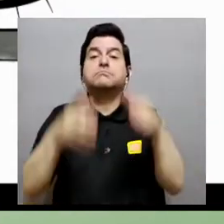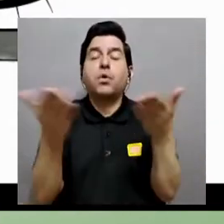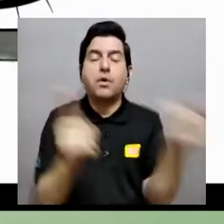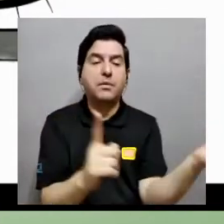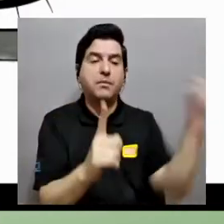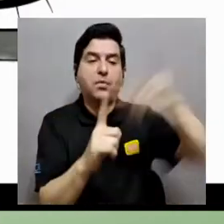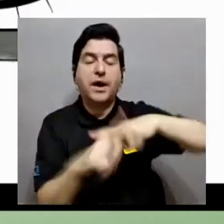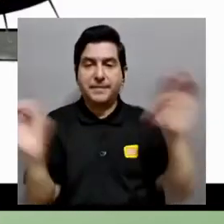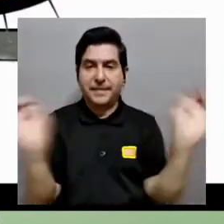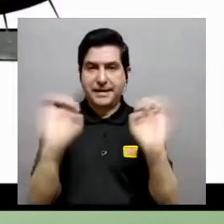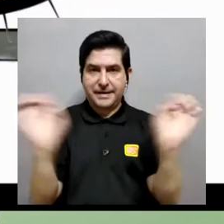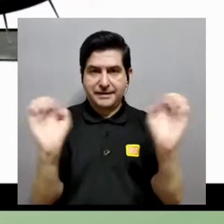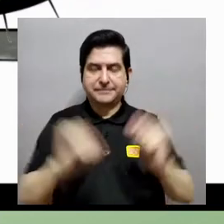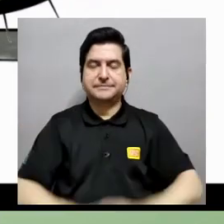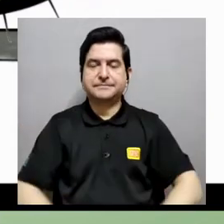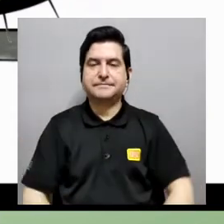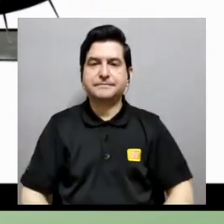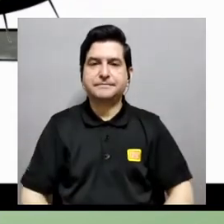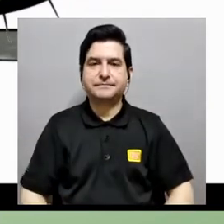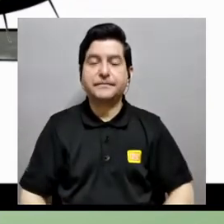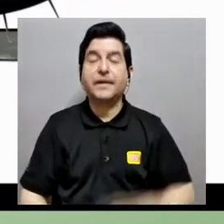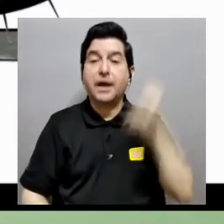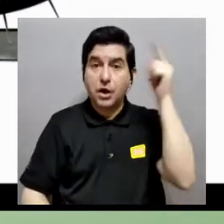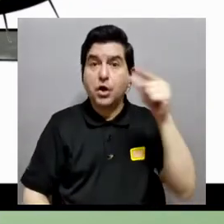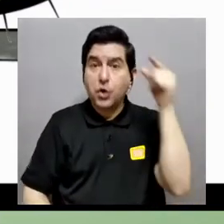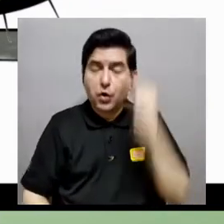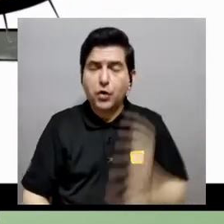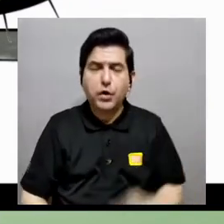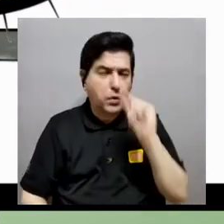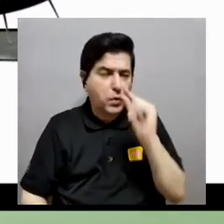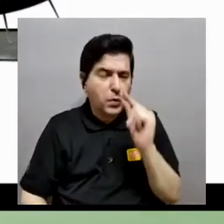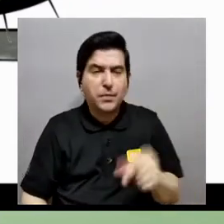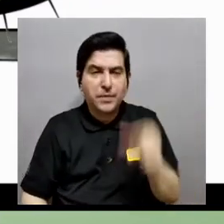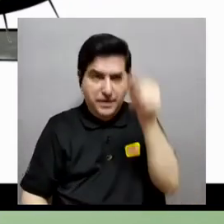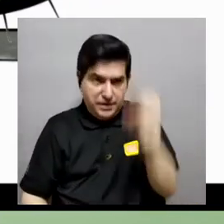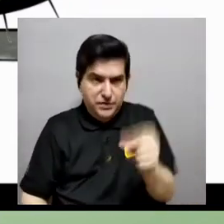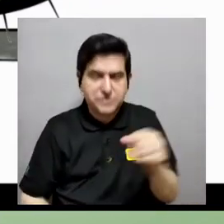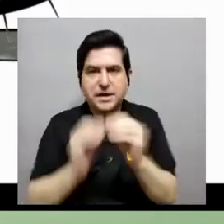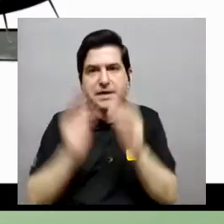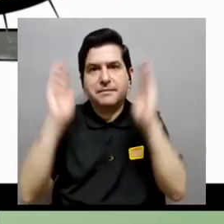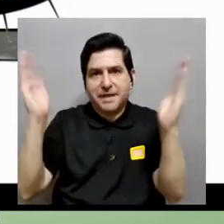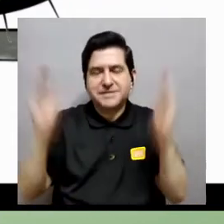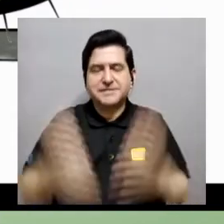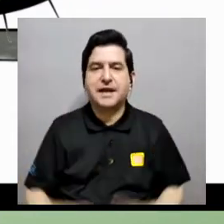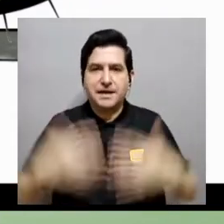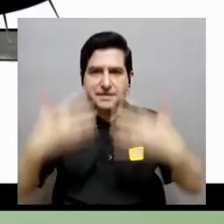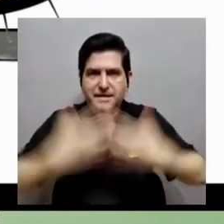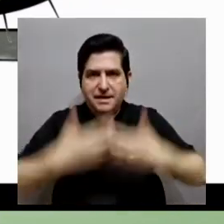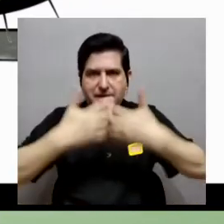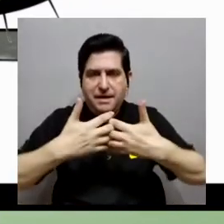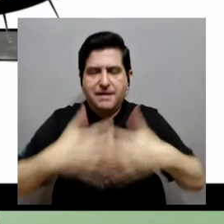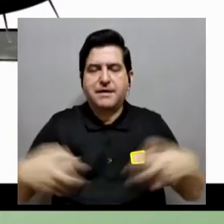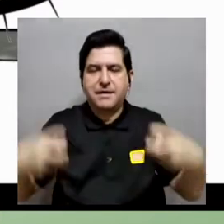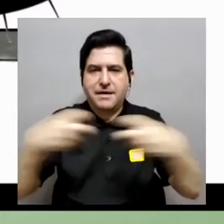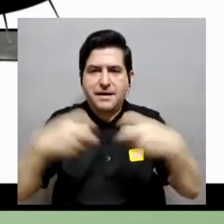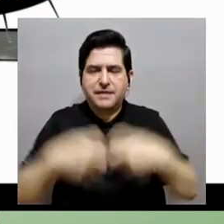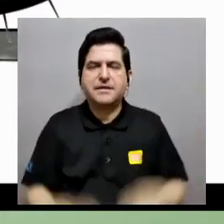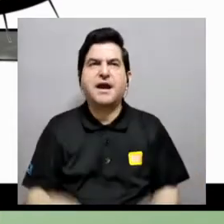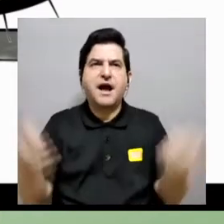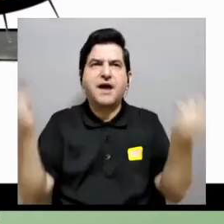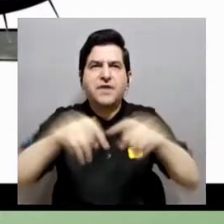para aplicaciones energéticas. Bueno, obviamente el microorganismo es mucho más grande que el generador eléctrico, entonces es un fenómeno